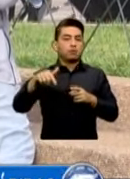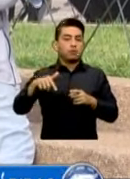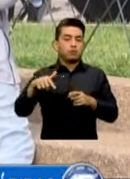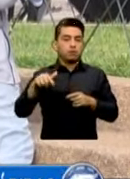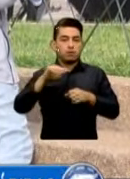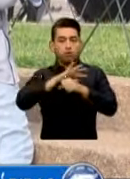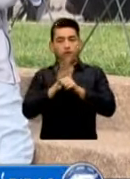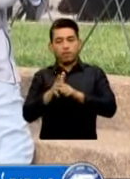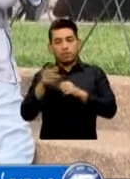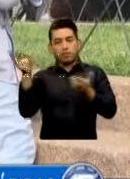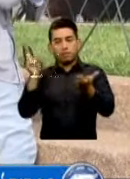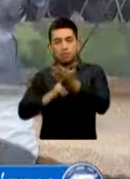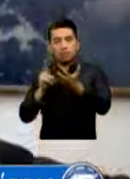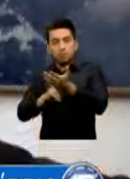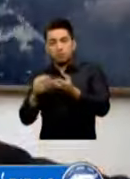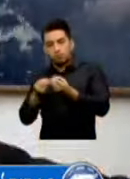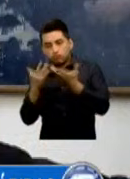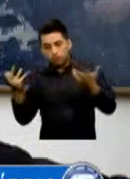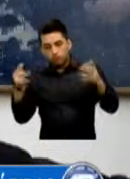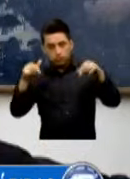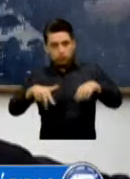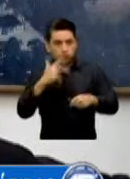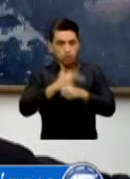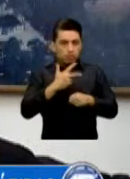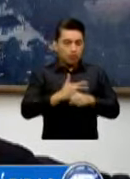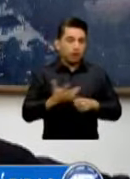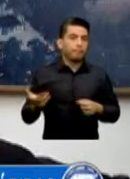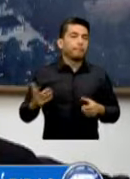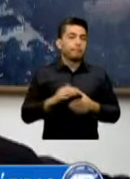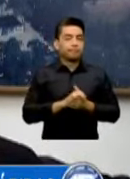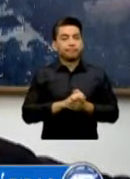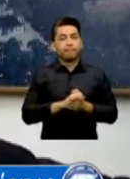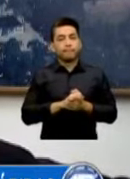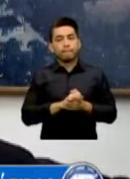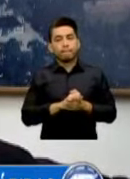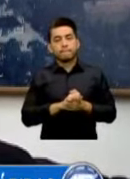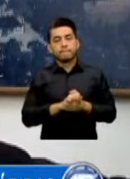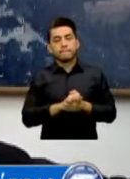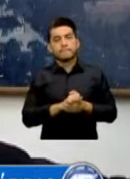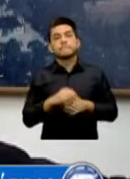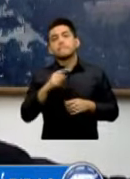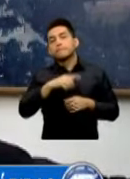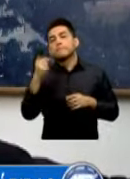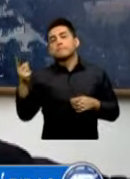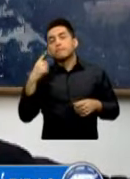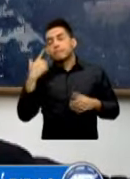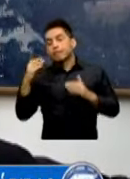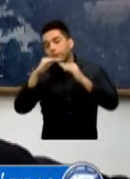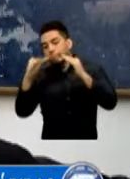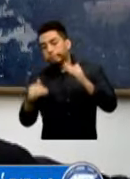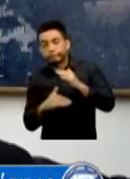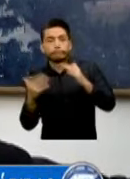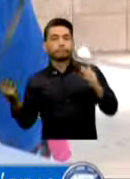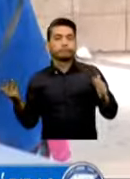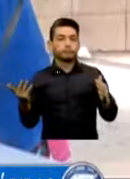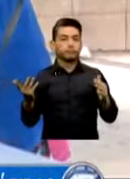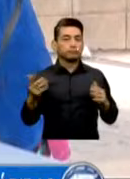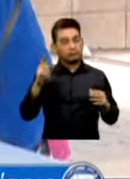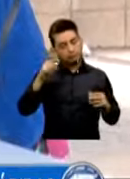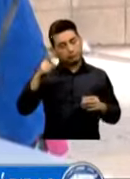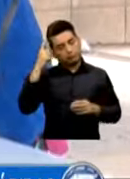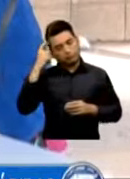Positividad O el número De casos Que tenemos En el país Obviamente Esto puede generar Un subregistro Y eso sí Yo creo que Tenemos que estar Conscientes